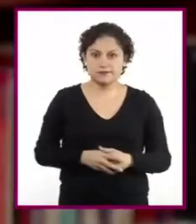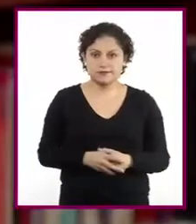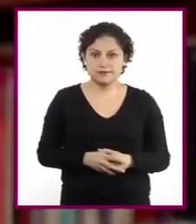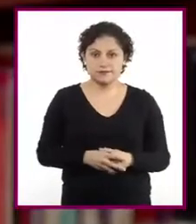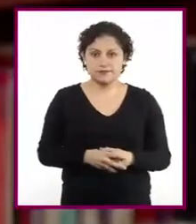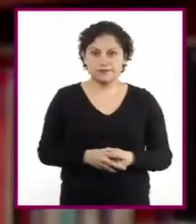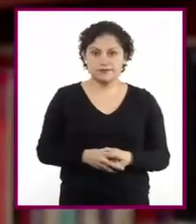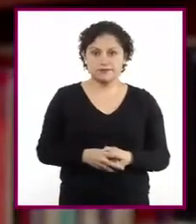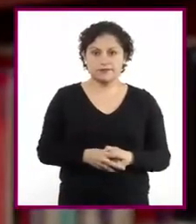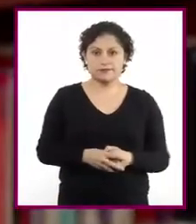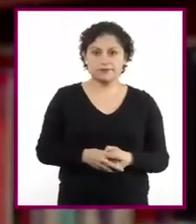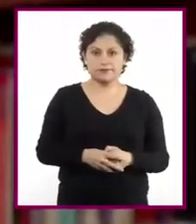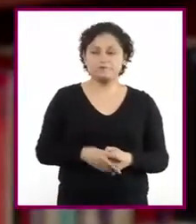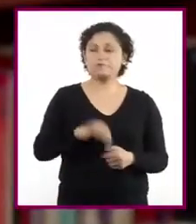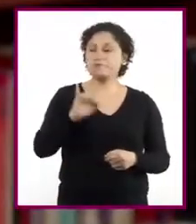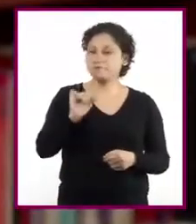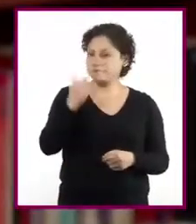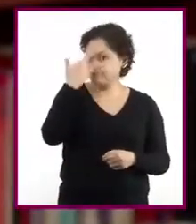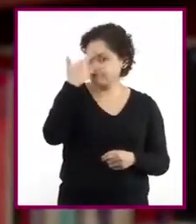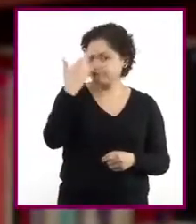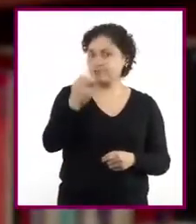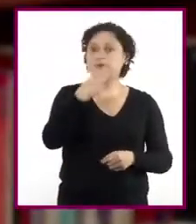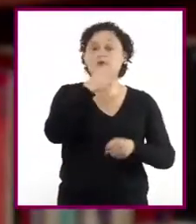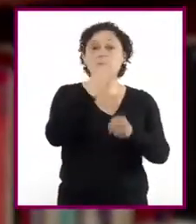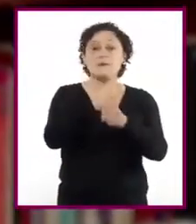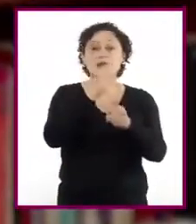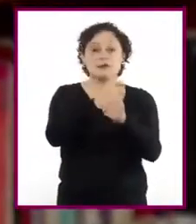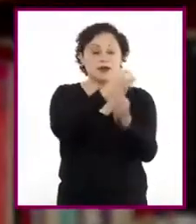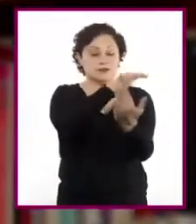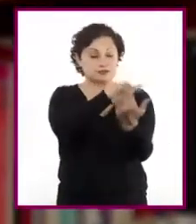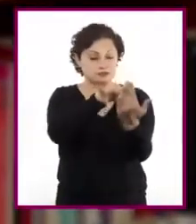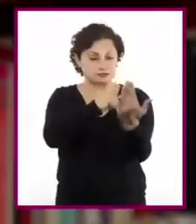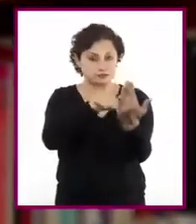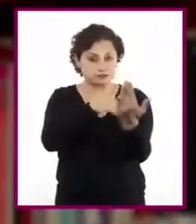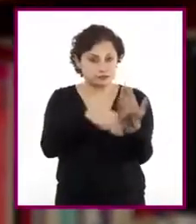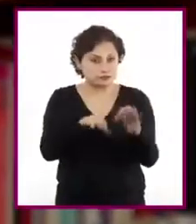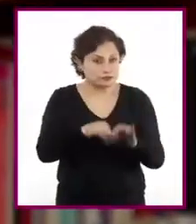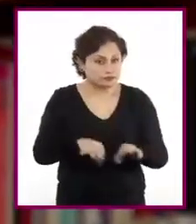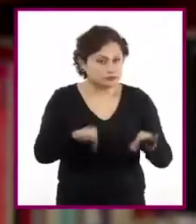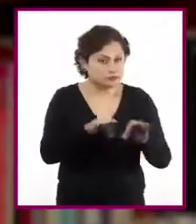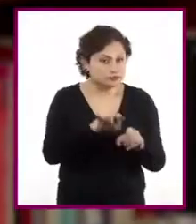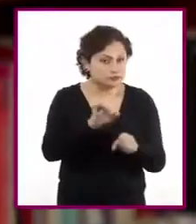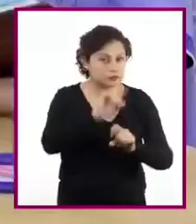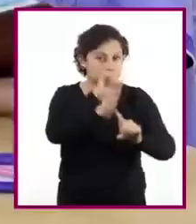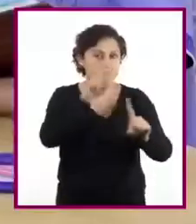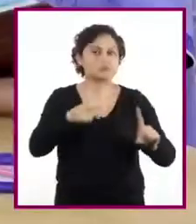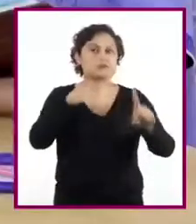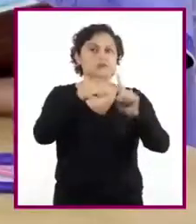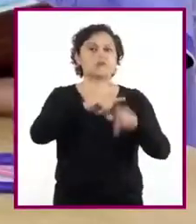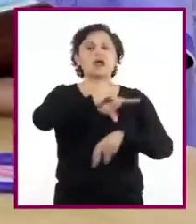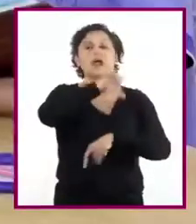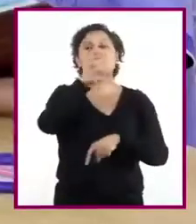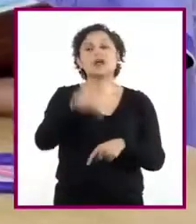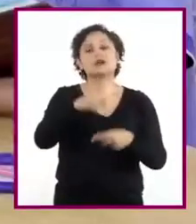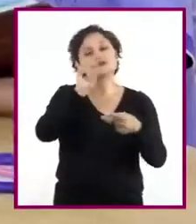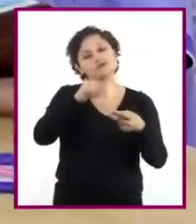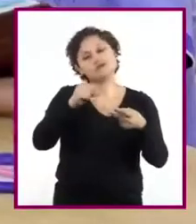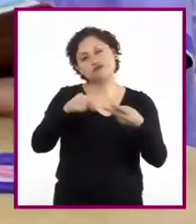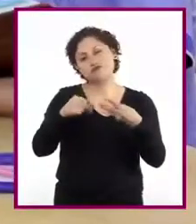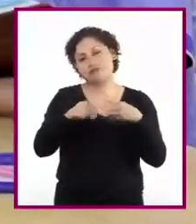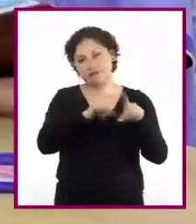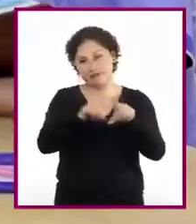Claro, es mejor revisar primero la pertinencia del contenido y después la redacción y la ortografía. Y me parece bien